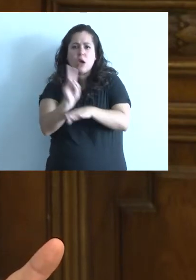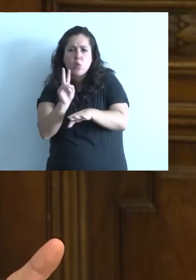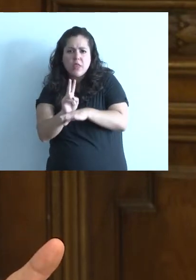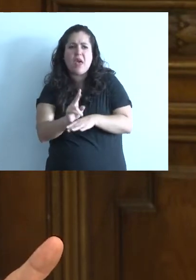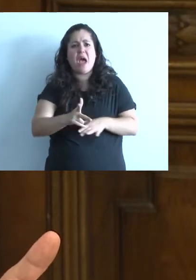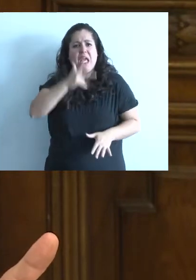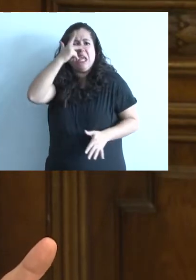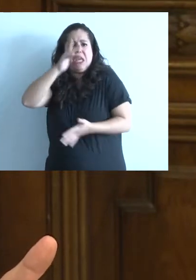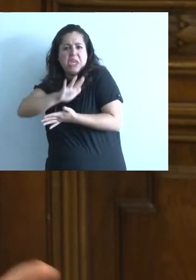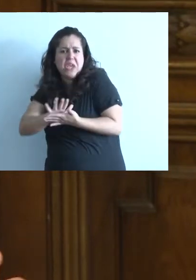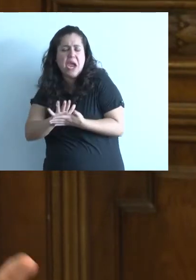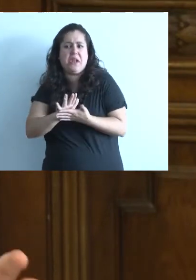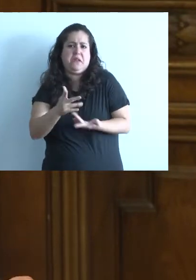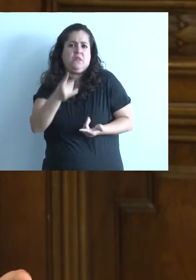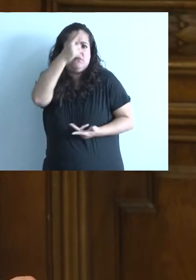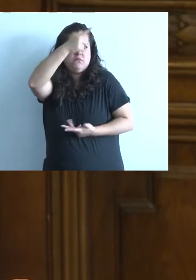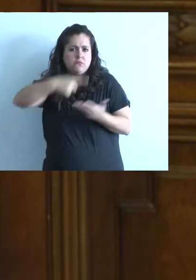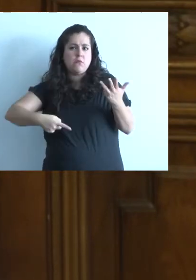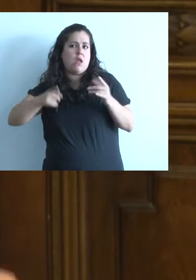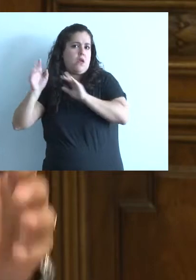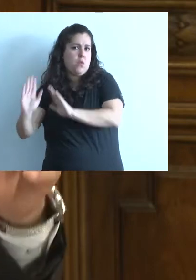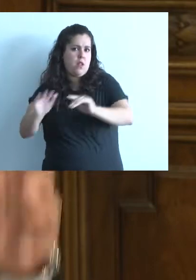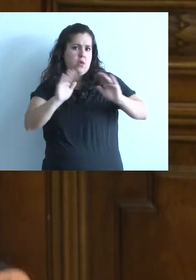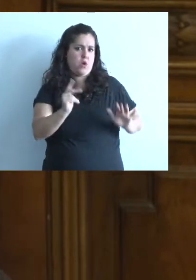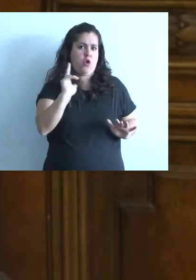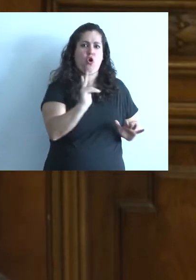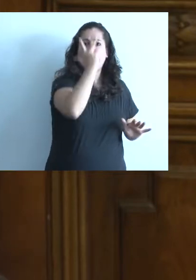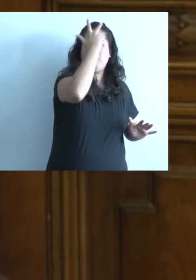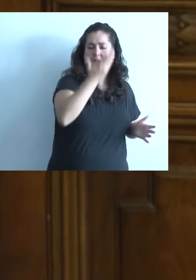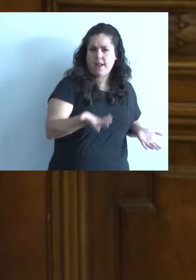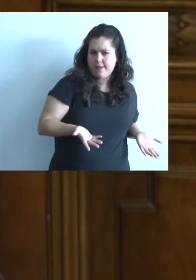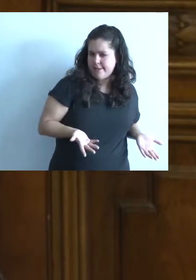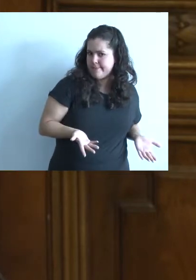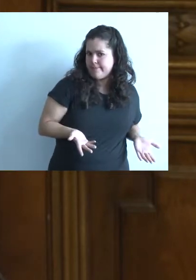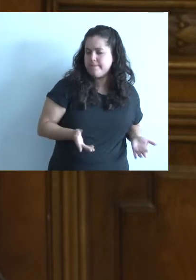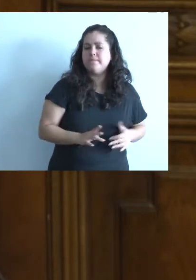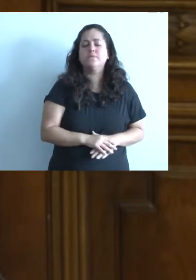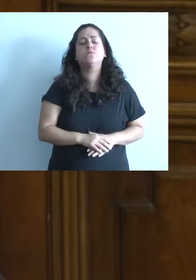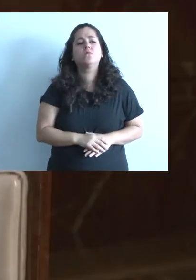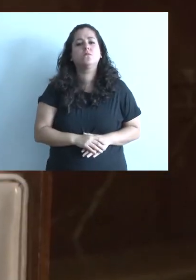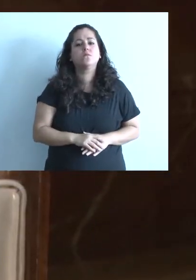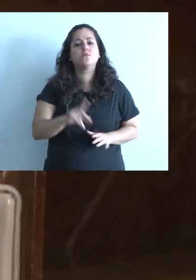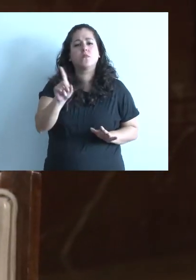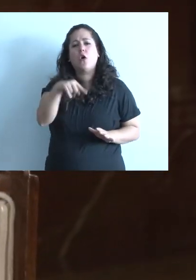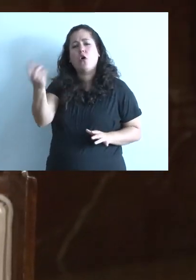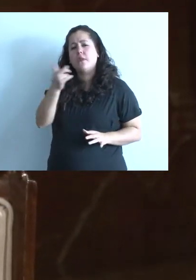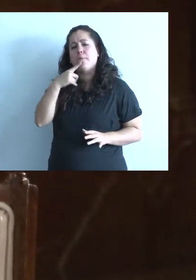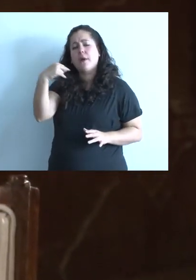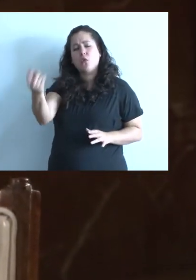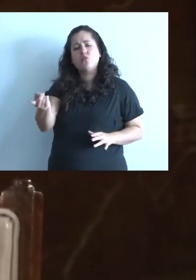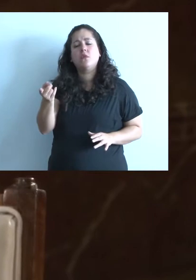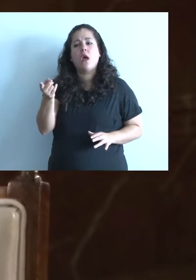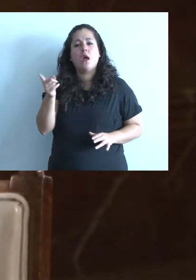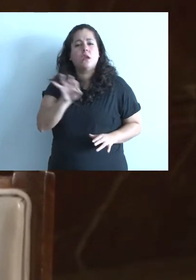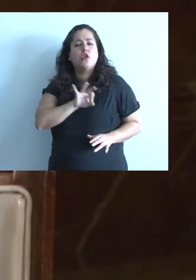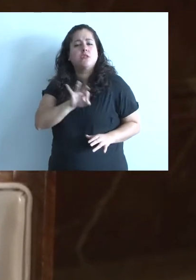seguridad e higiene, fundamentales, te estoy dando cuenta, que dentro del marco regulatorio de esta ley. Bien. Y el otro